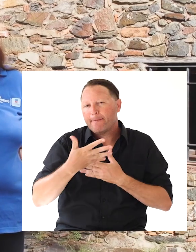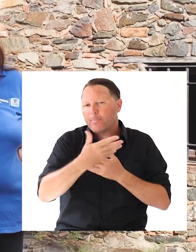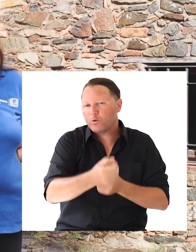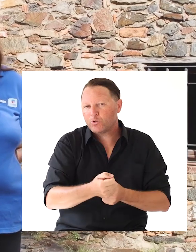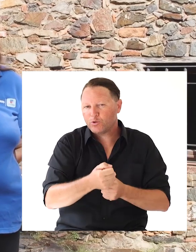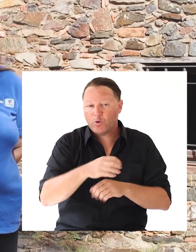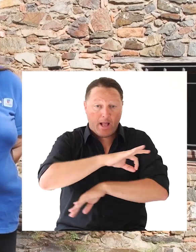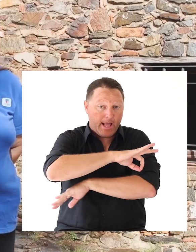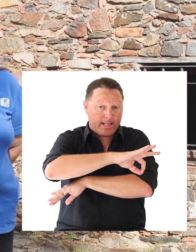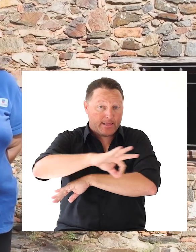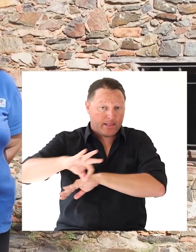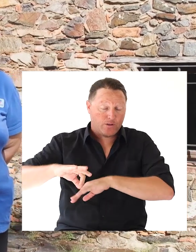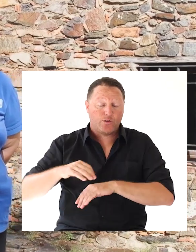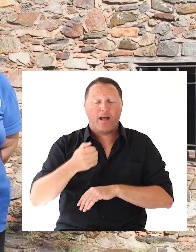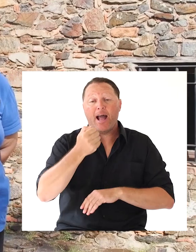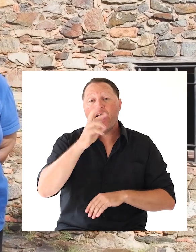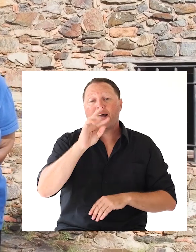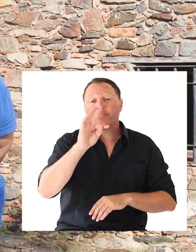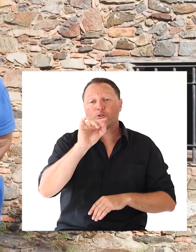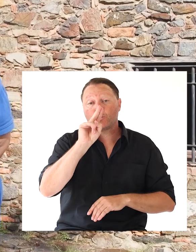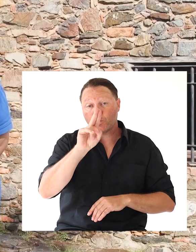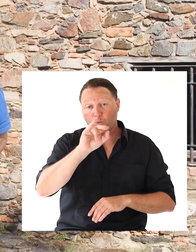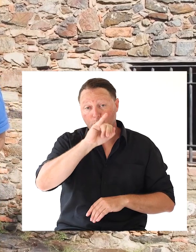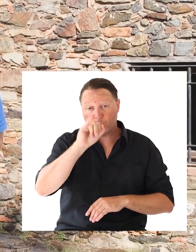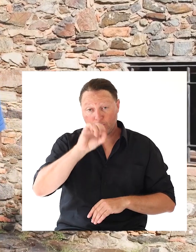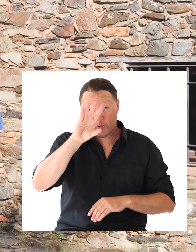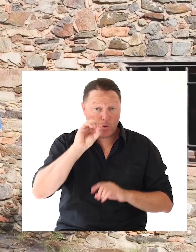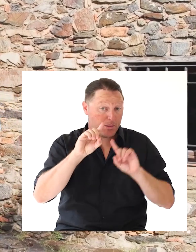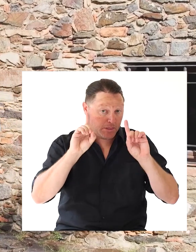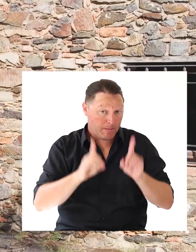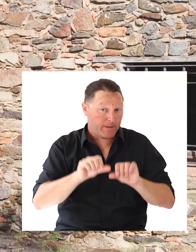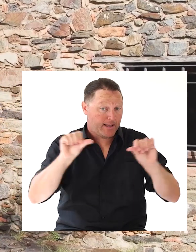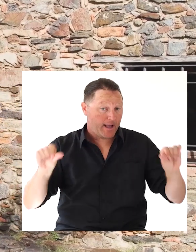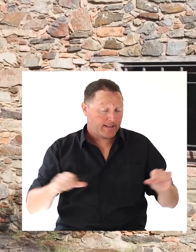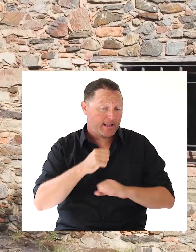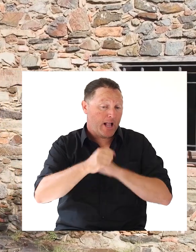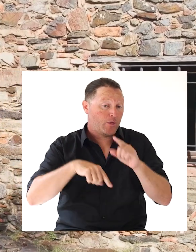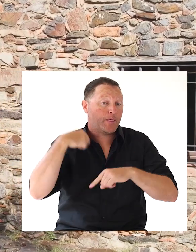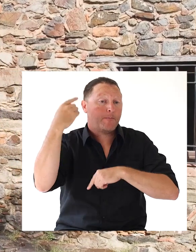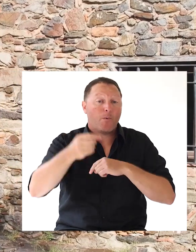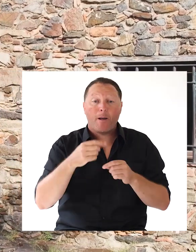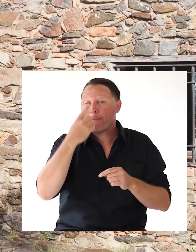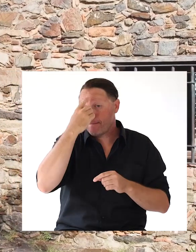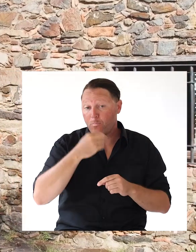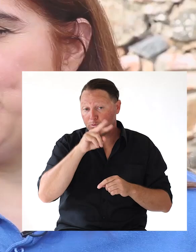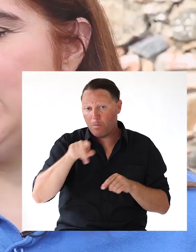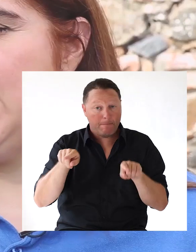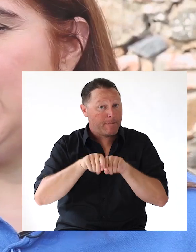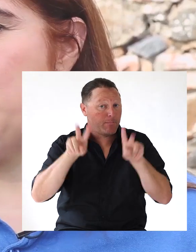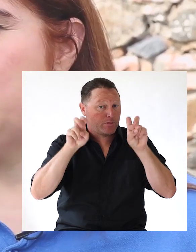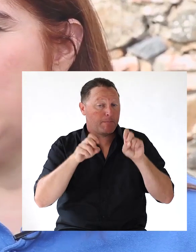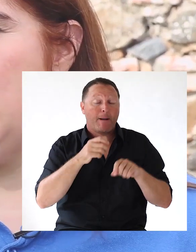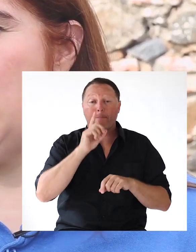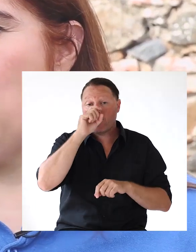del arquitecto Artucio Quien después hace unos años más tarde El Museo del Azulejo en Montevideo